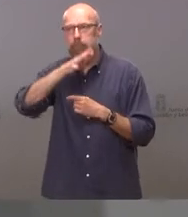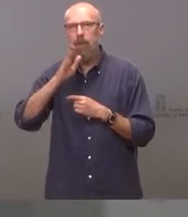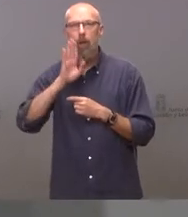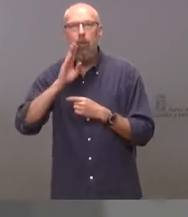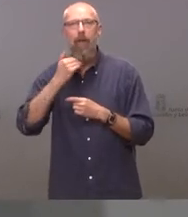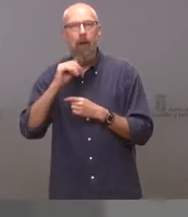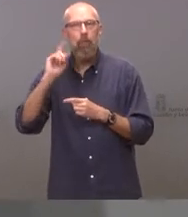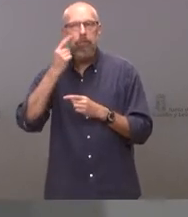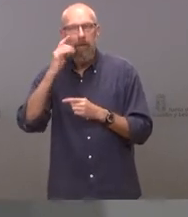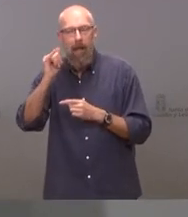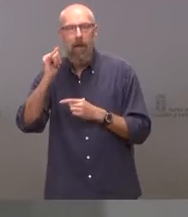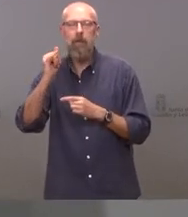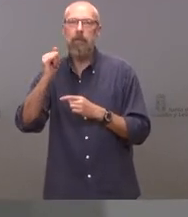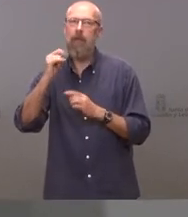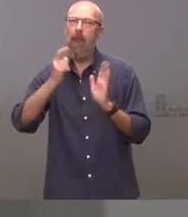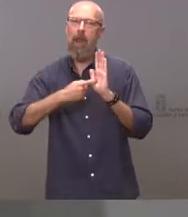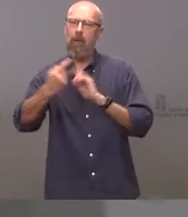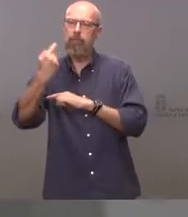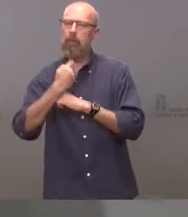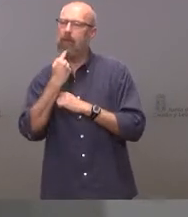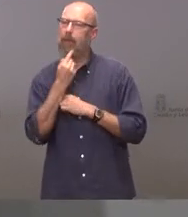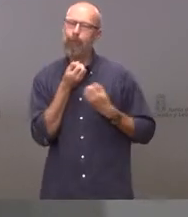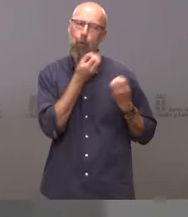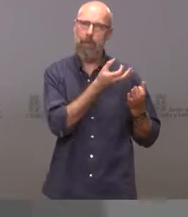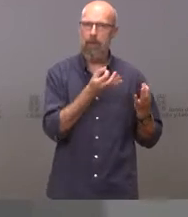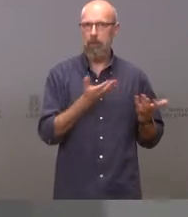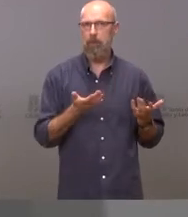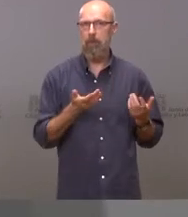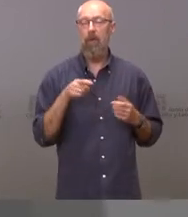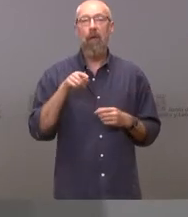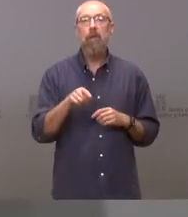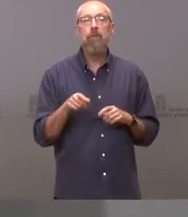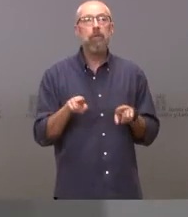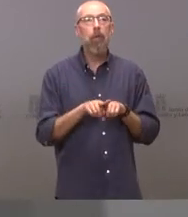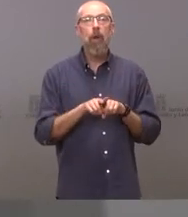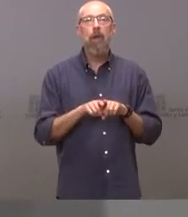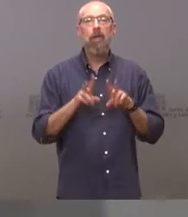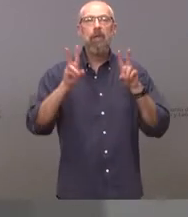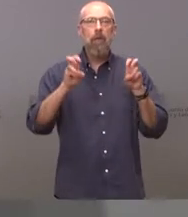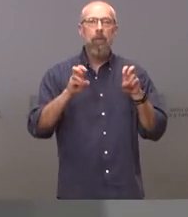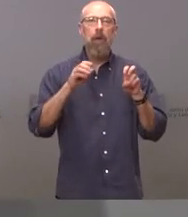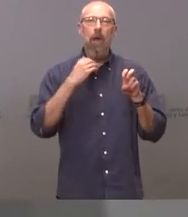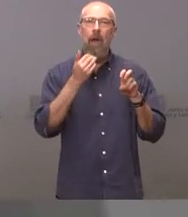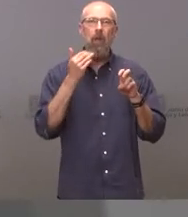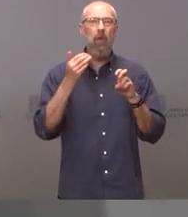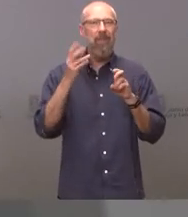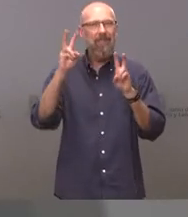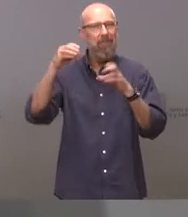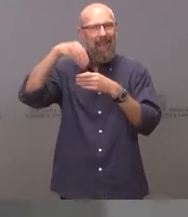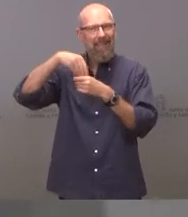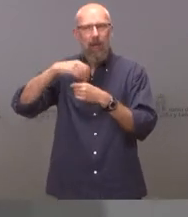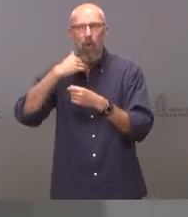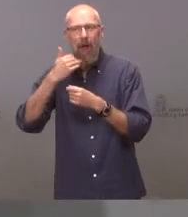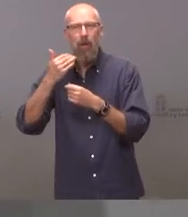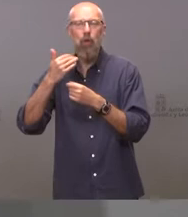así lo dice la ley a los sanitarios esto no es un asunto de disciplina o de régimen interno que